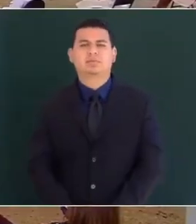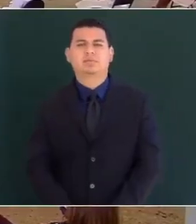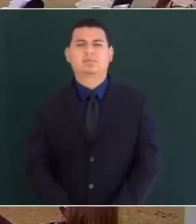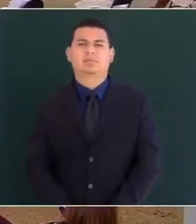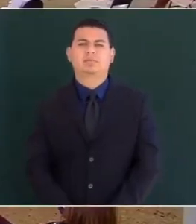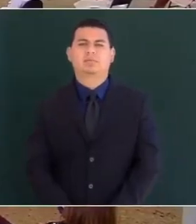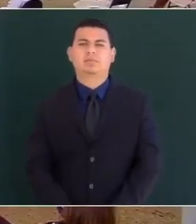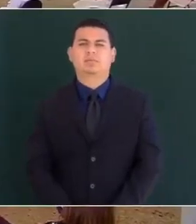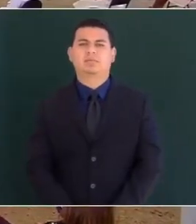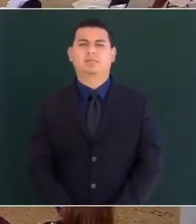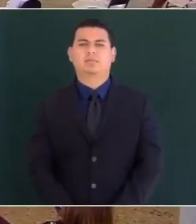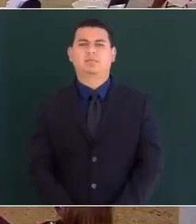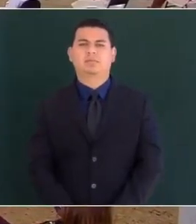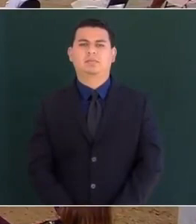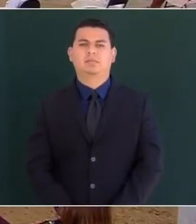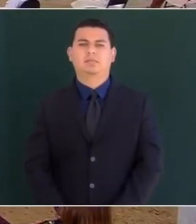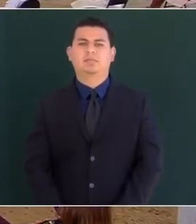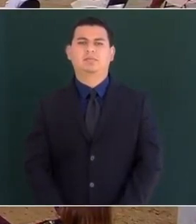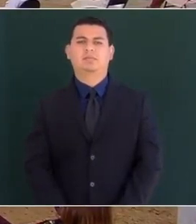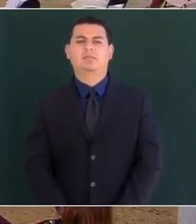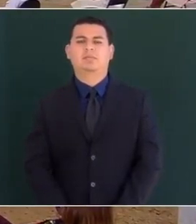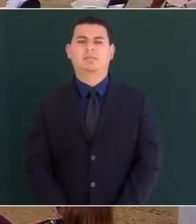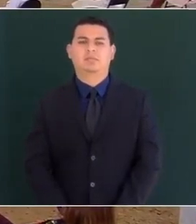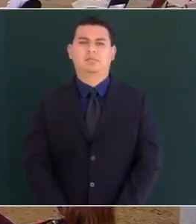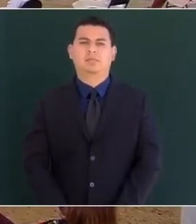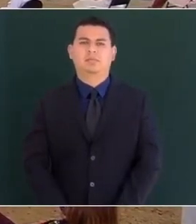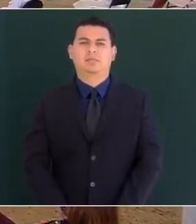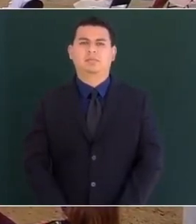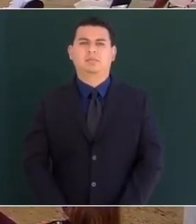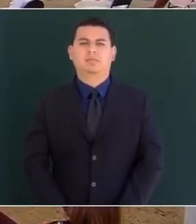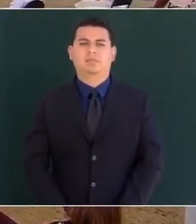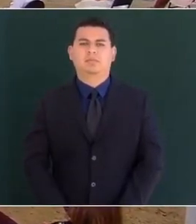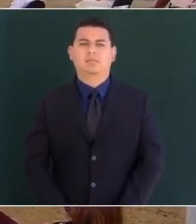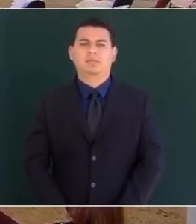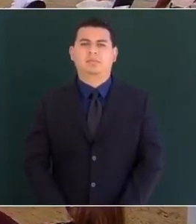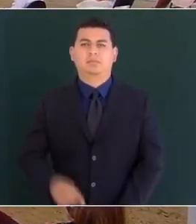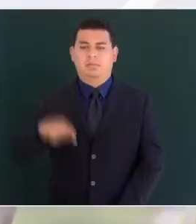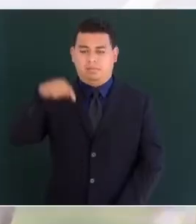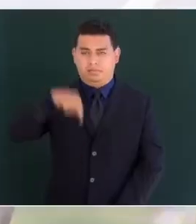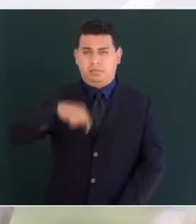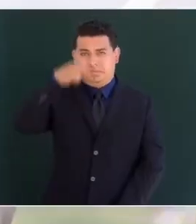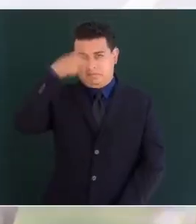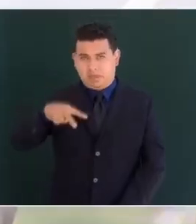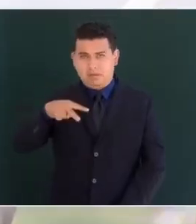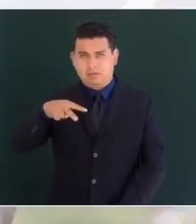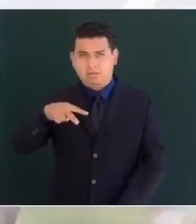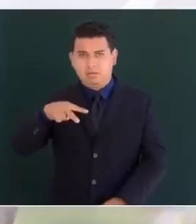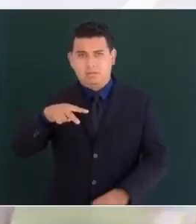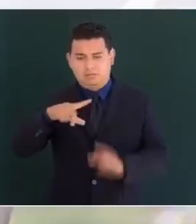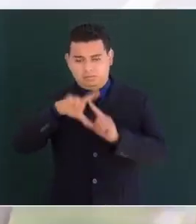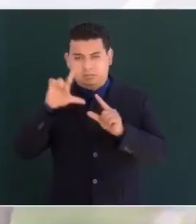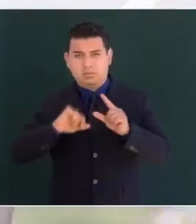Las situaciones de México y Estados Unidos son muy unidas. Por